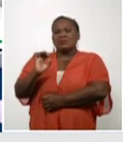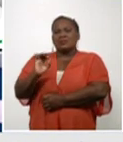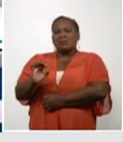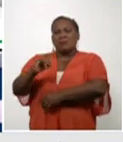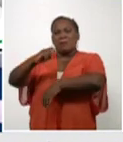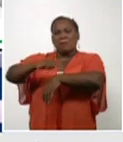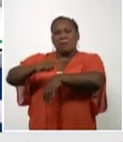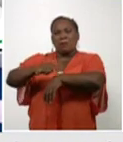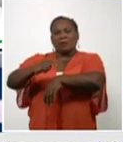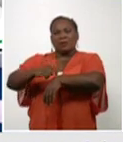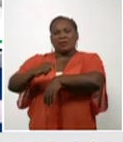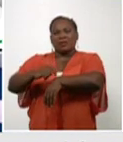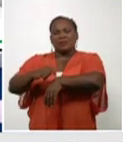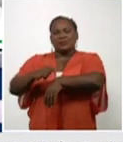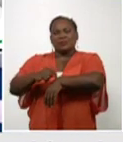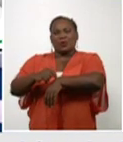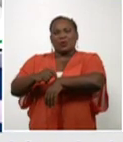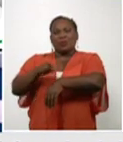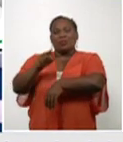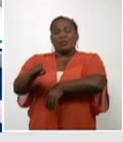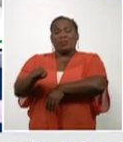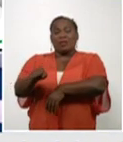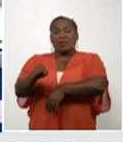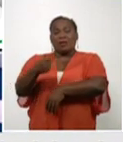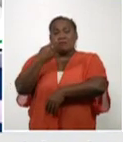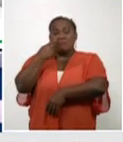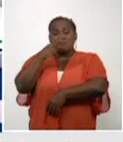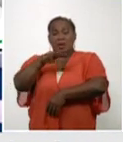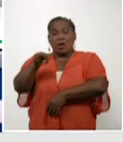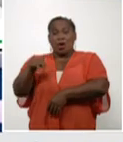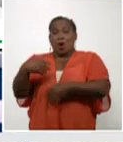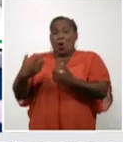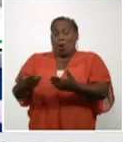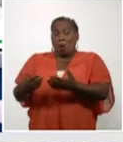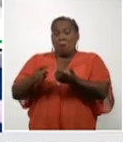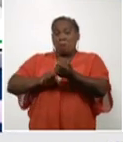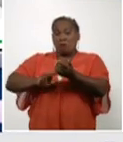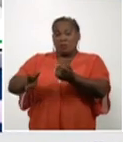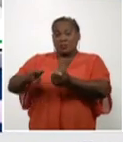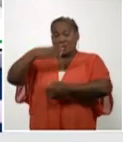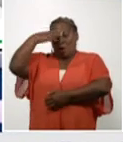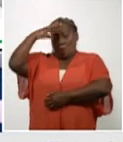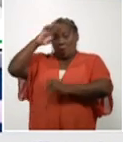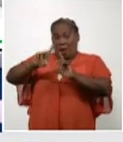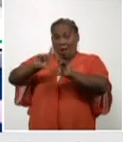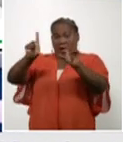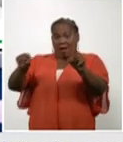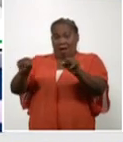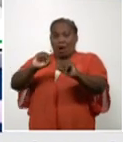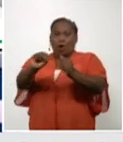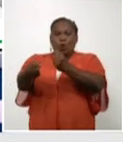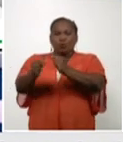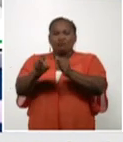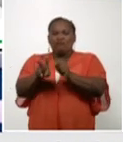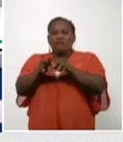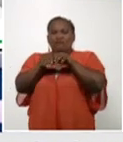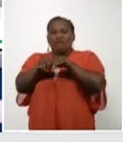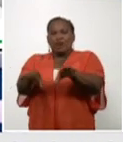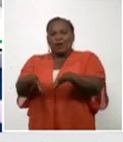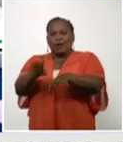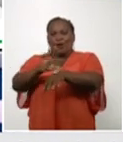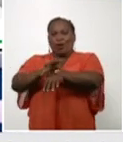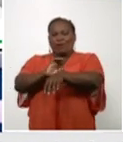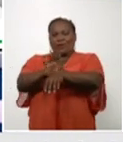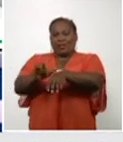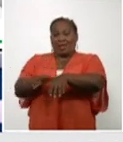a reflejar también cómo se controla en cada provincia cubana la propagación del virus SARS-CoV-2. Y le decía